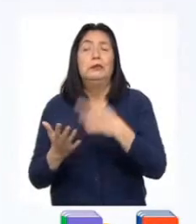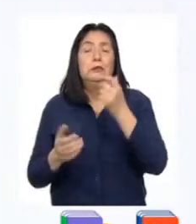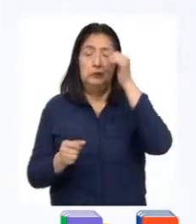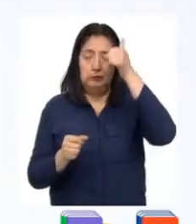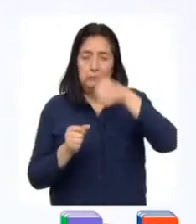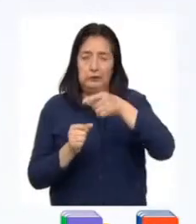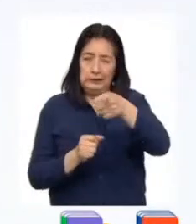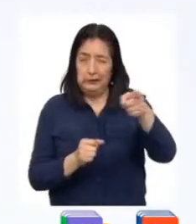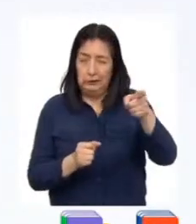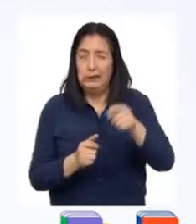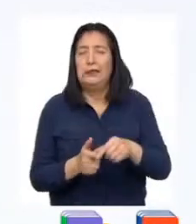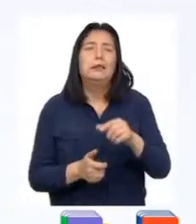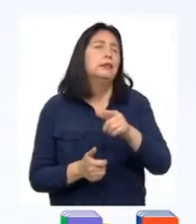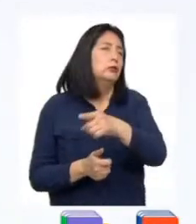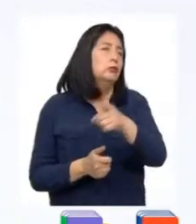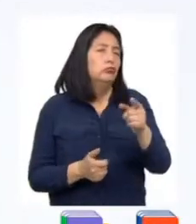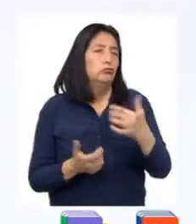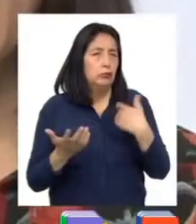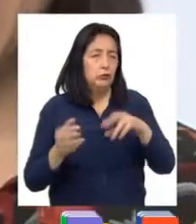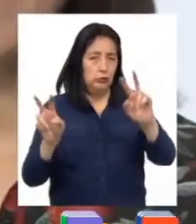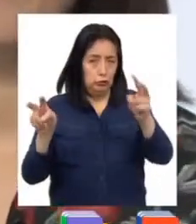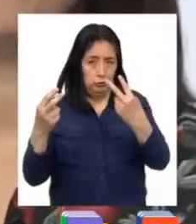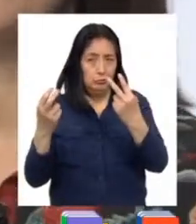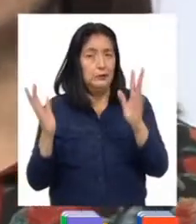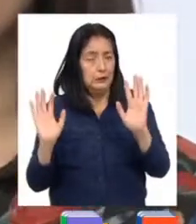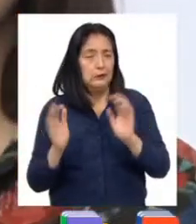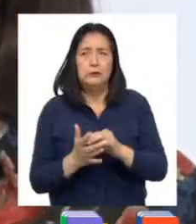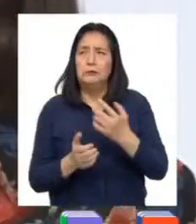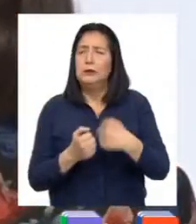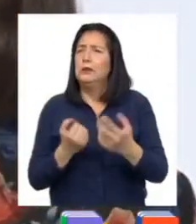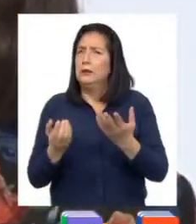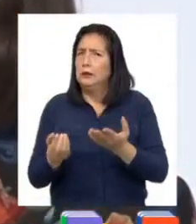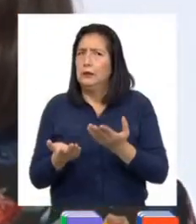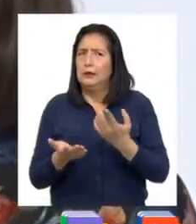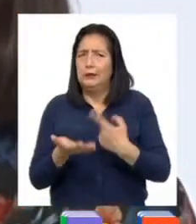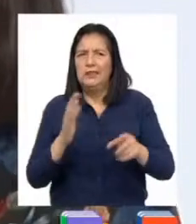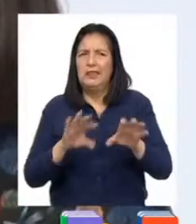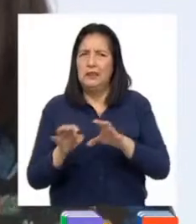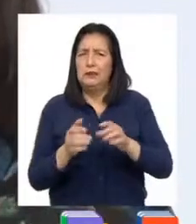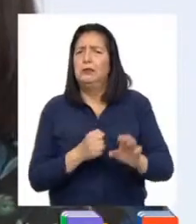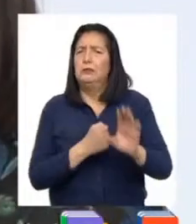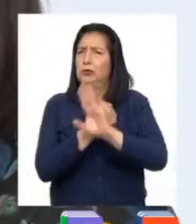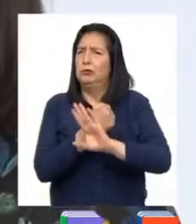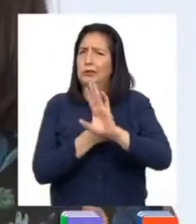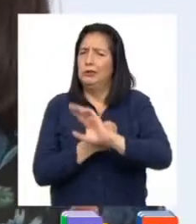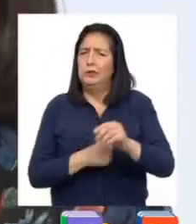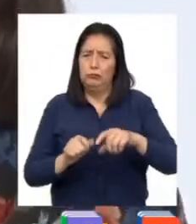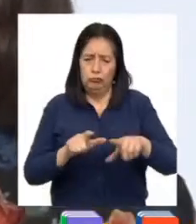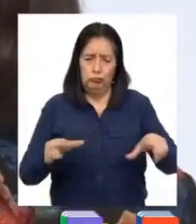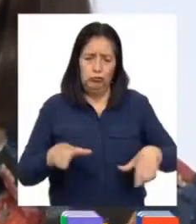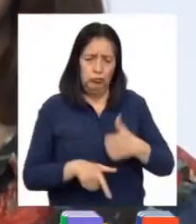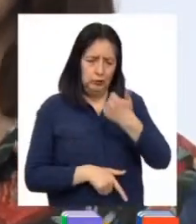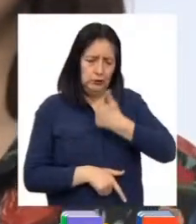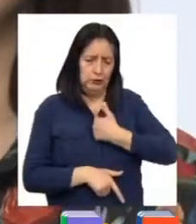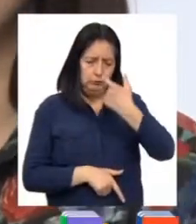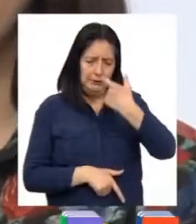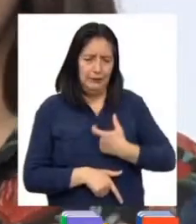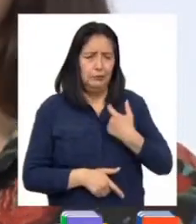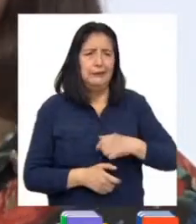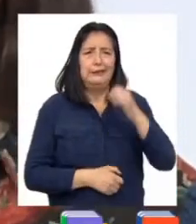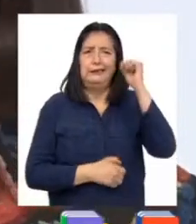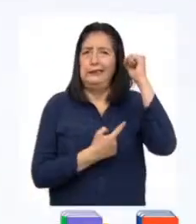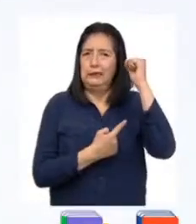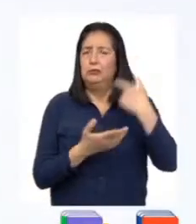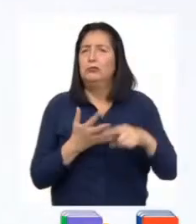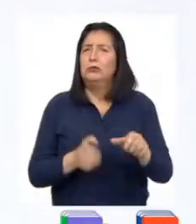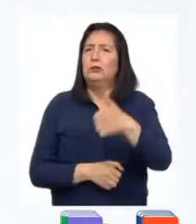recordar a todas y todos los que nos ven en casa que para proponer acciones y defender tanto nuestro espacio personal y nuestros derechos, como también